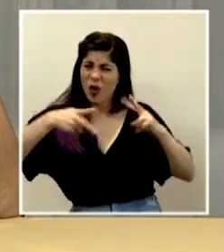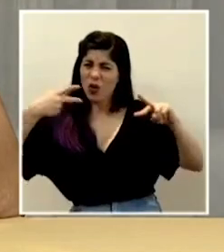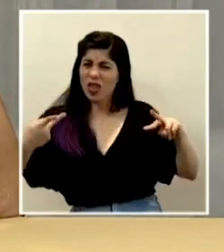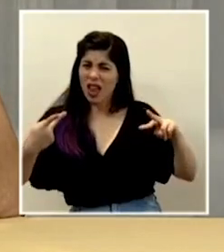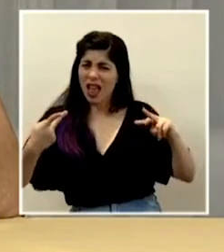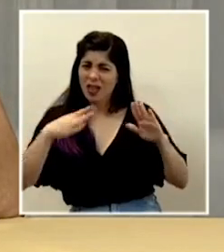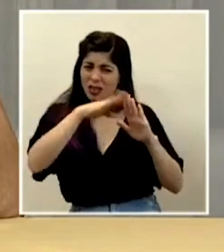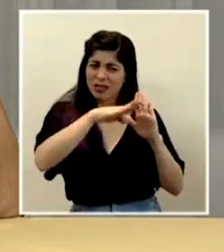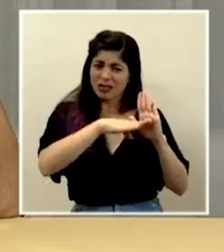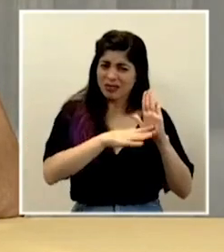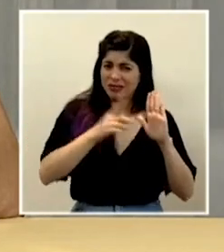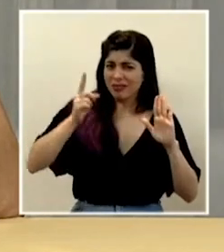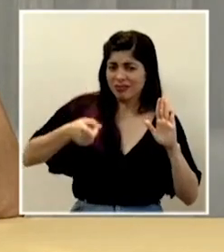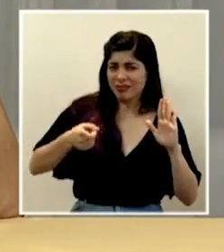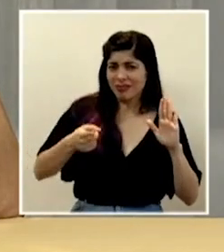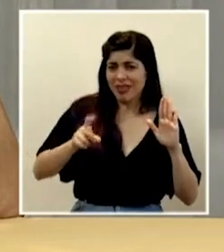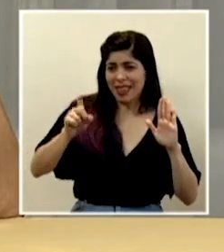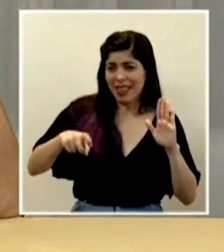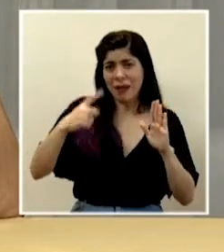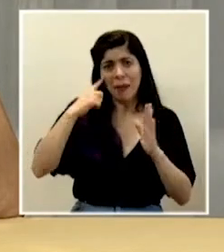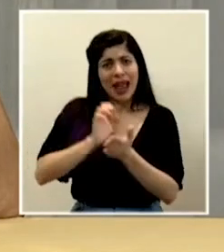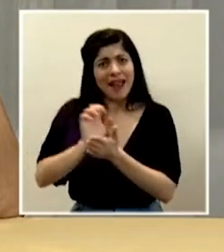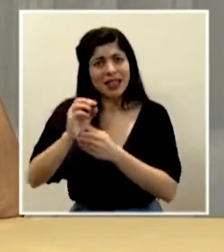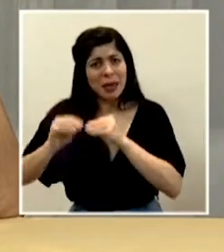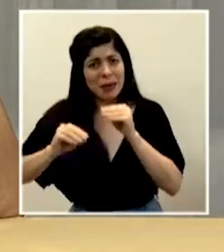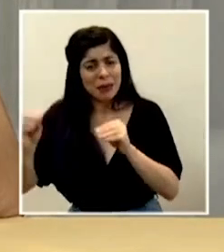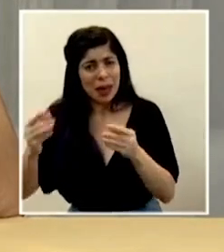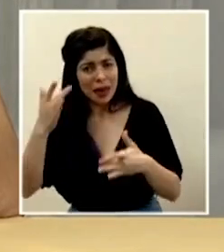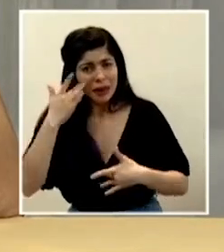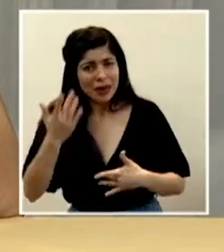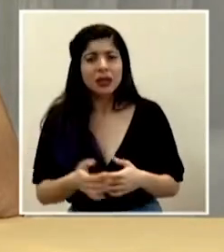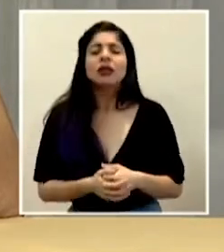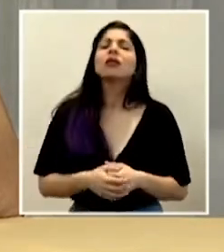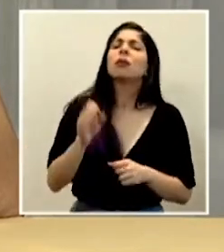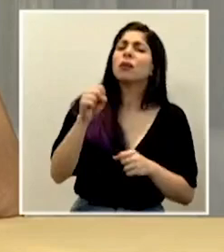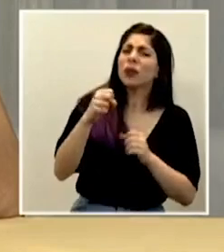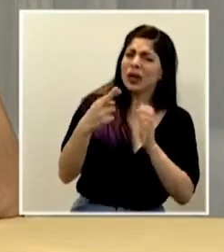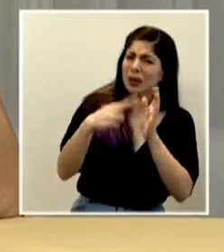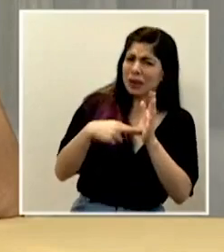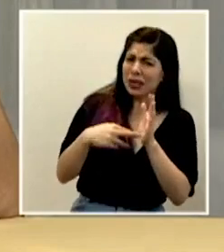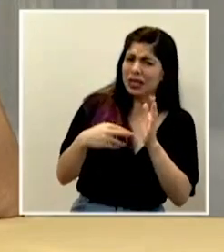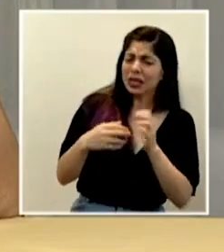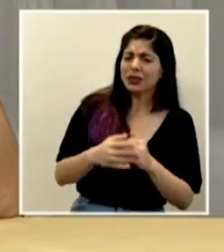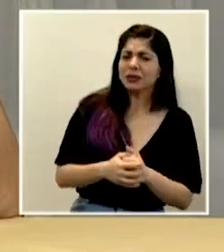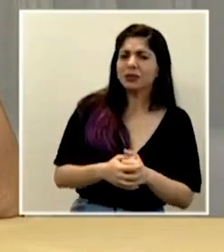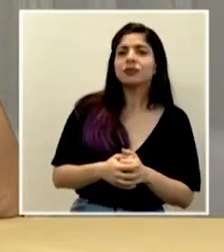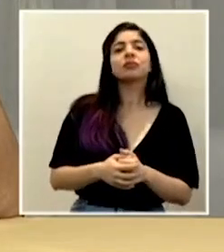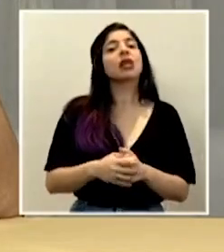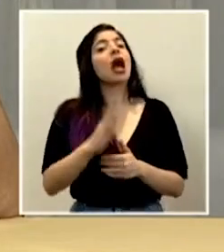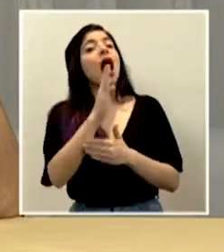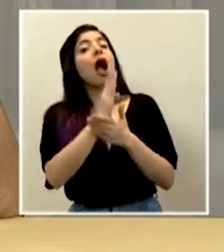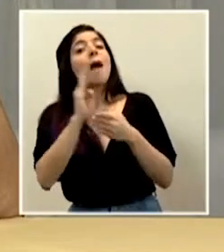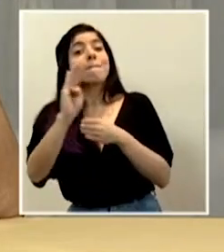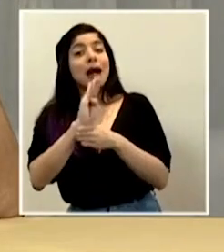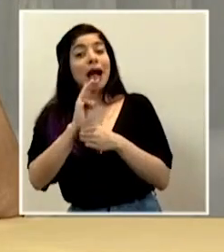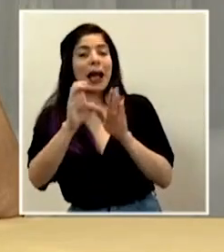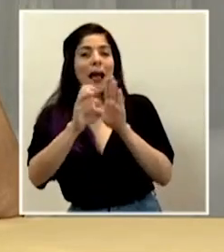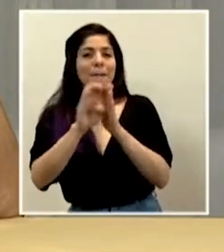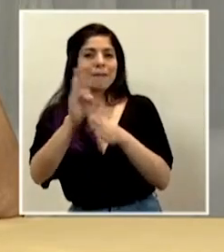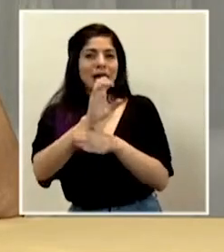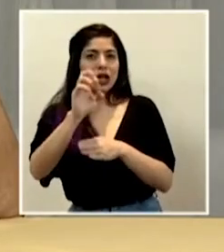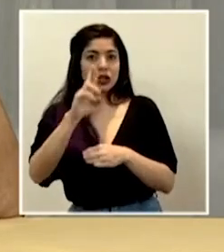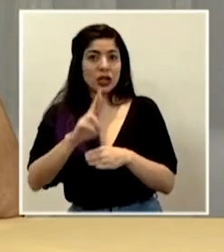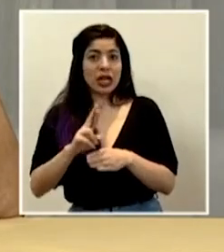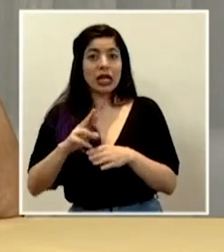que se tienen que hacer para evitar contagios? Podría repetirlo un momento. ¿Hay bancos como el de Costa Rica que han